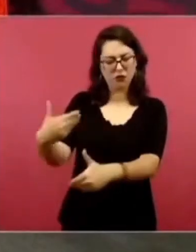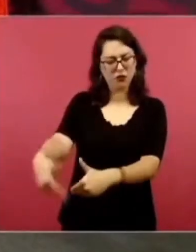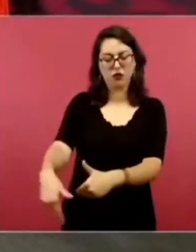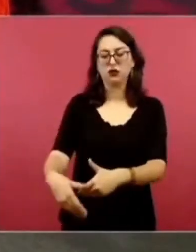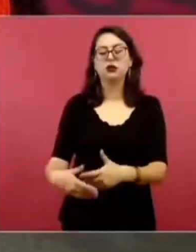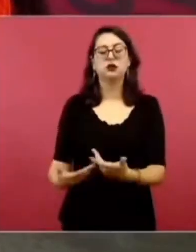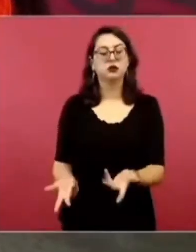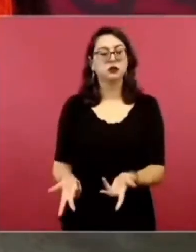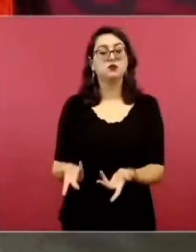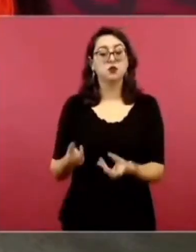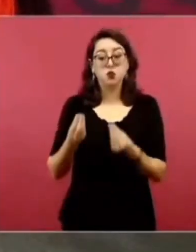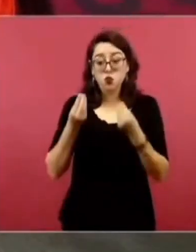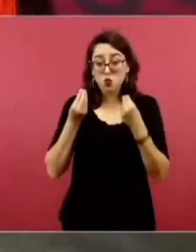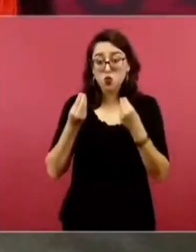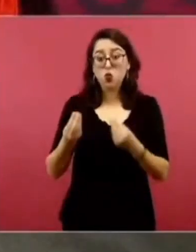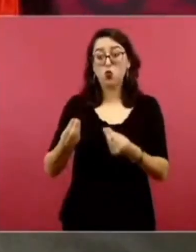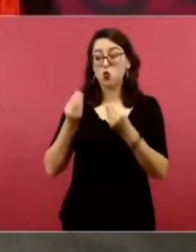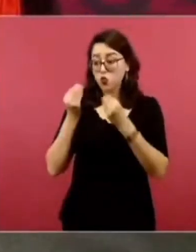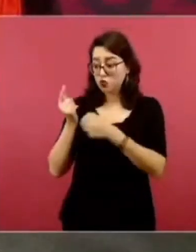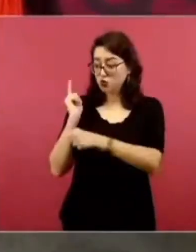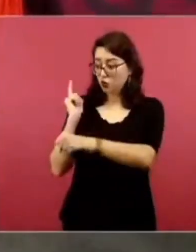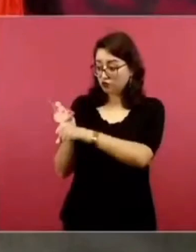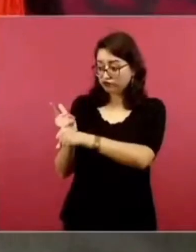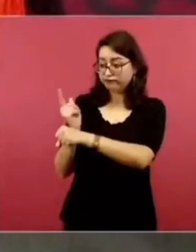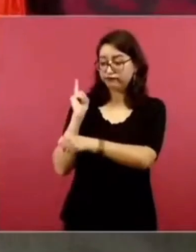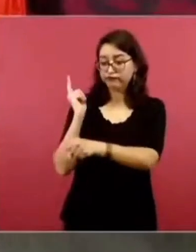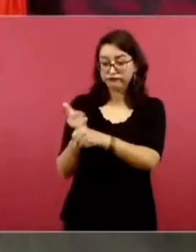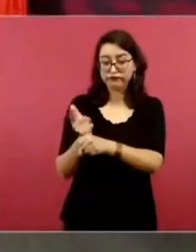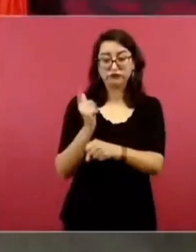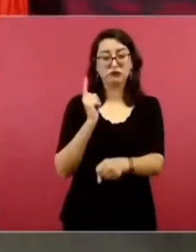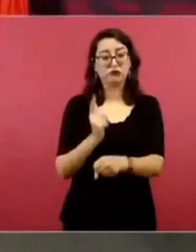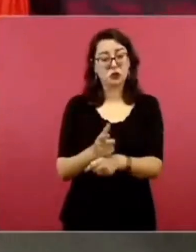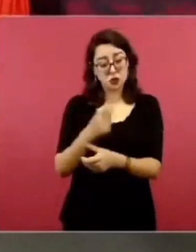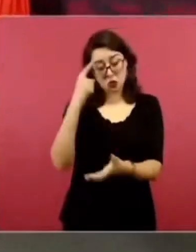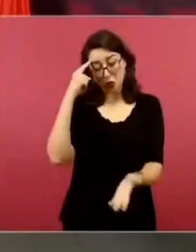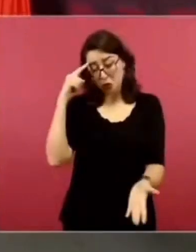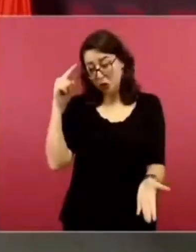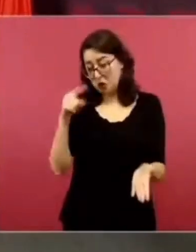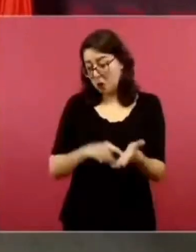Hay como 115